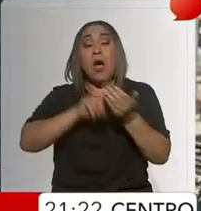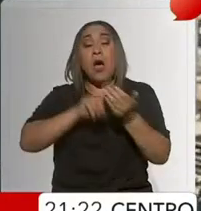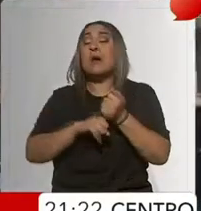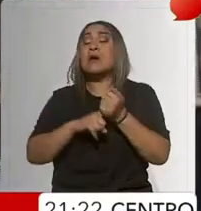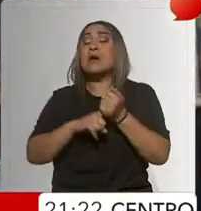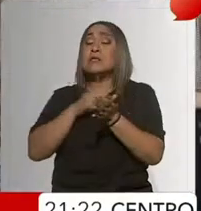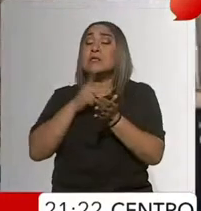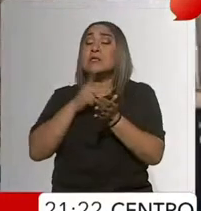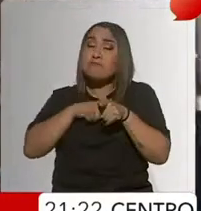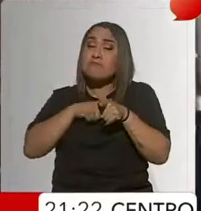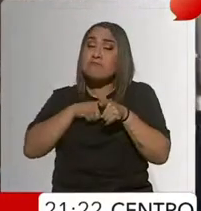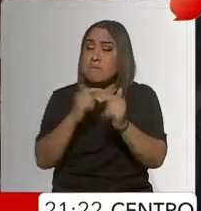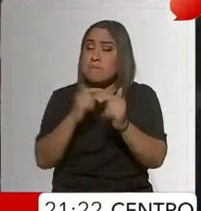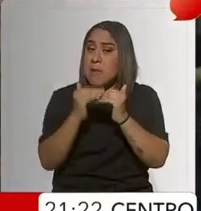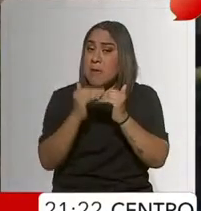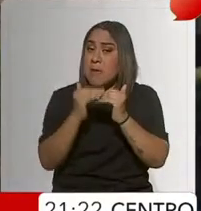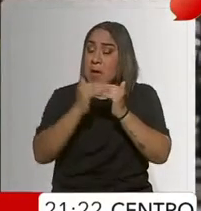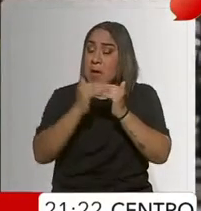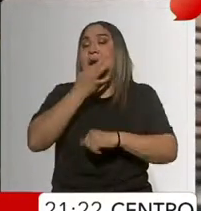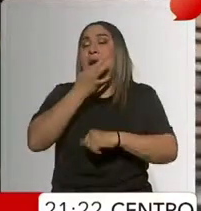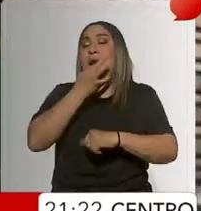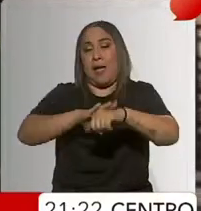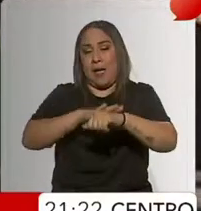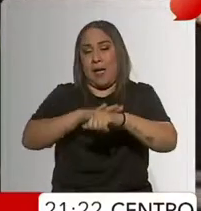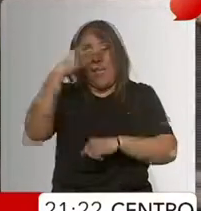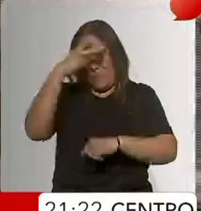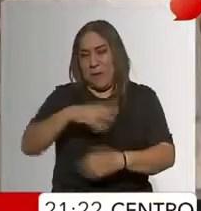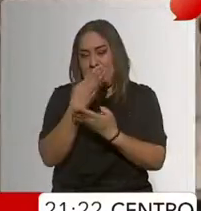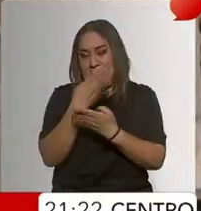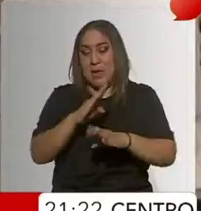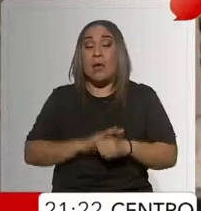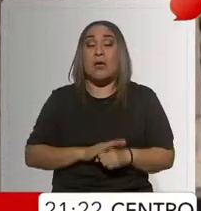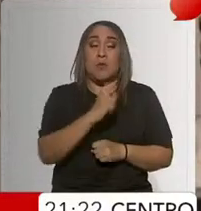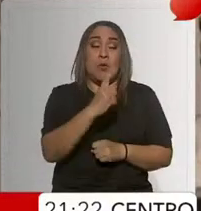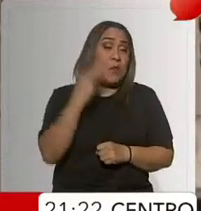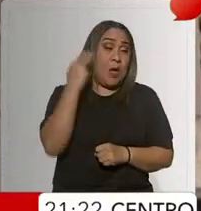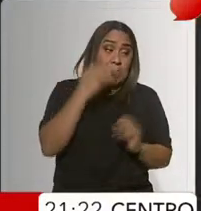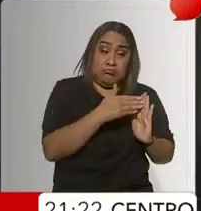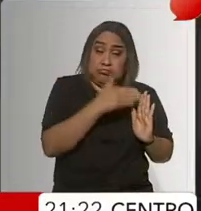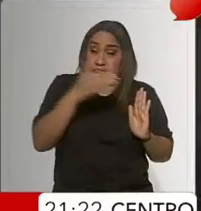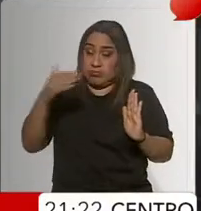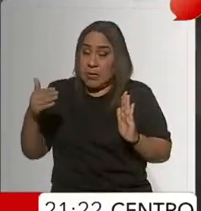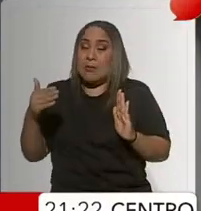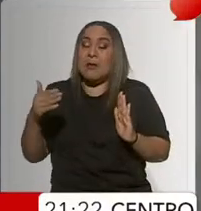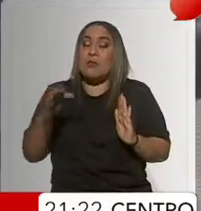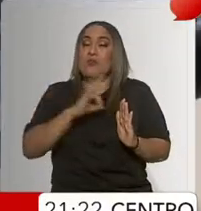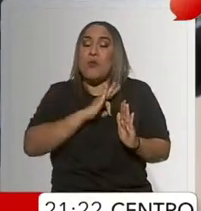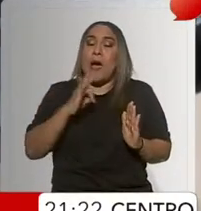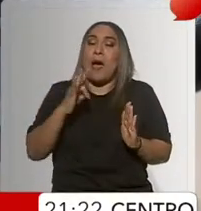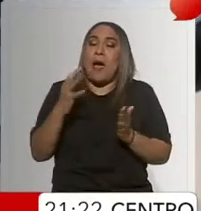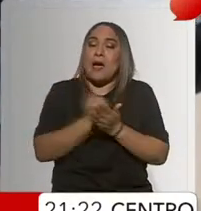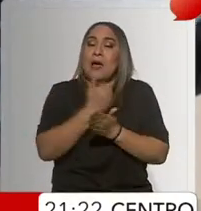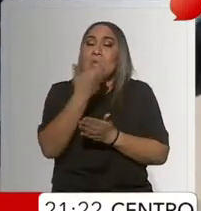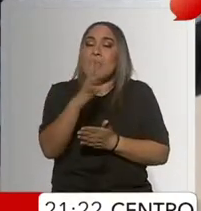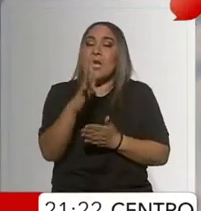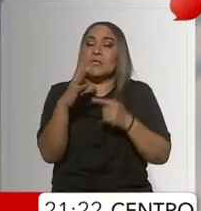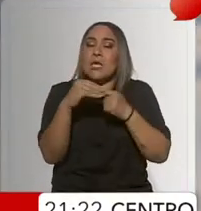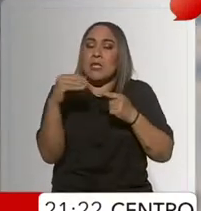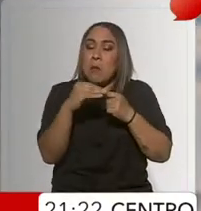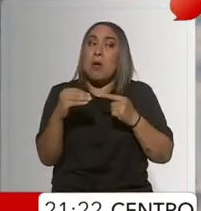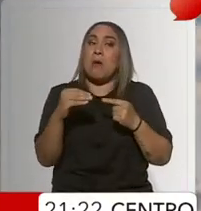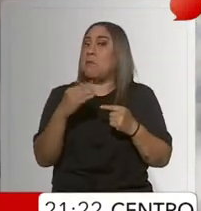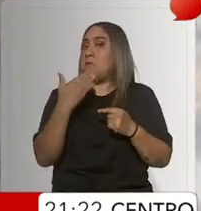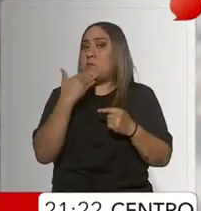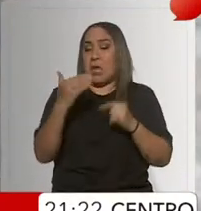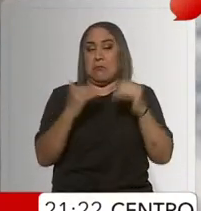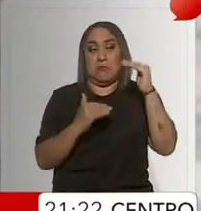seguidas al alza, reporta el Banco de México. Del 21 de marzo hasta hoy ha ganado 10 centavos, con lo que se ubica en su mejor nivel desde hace